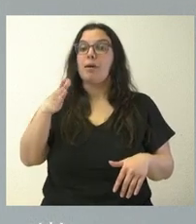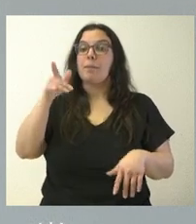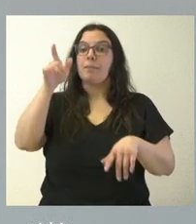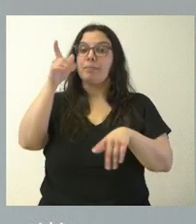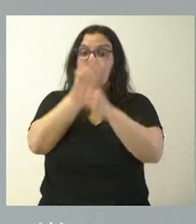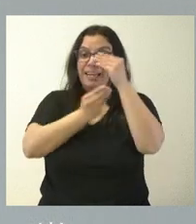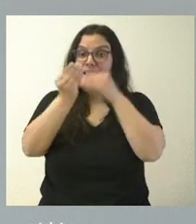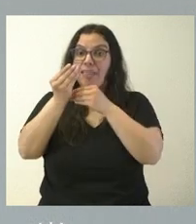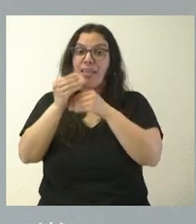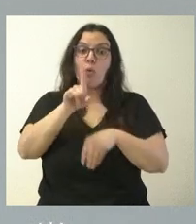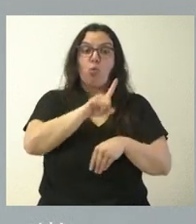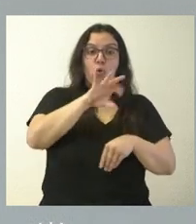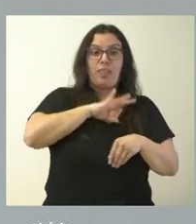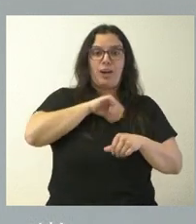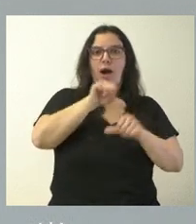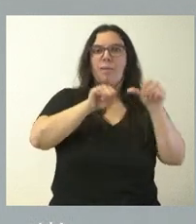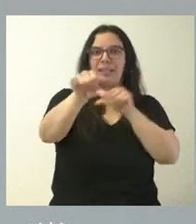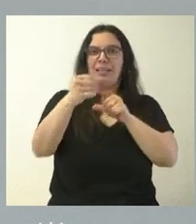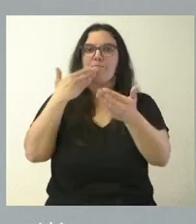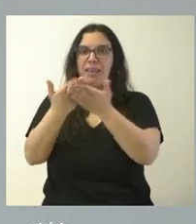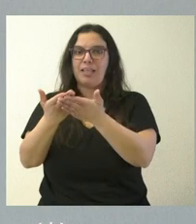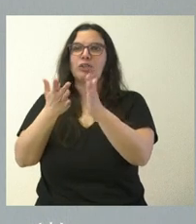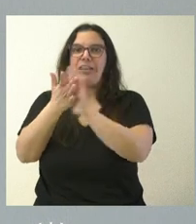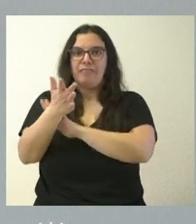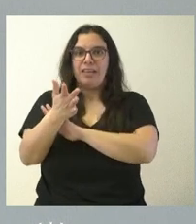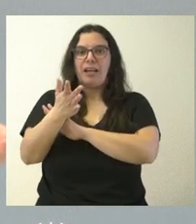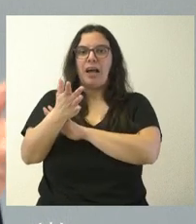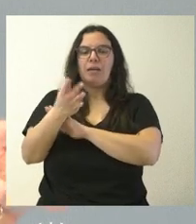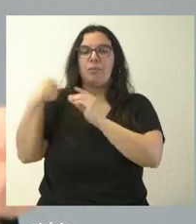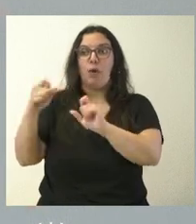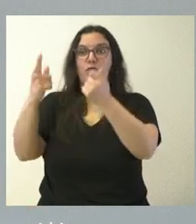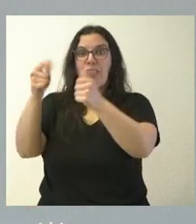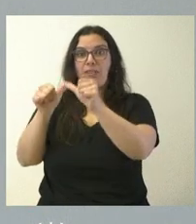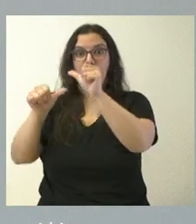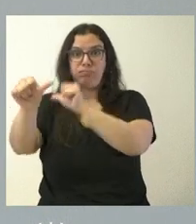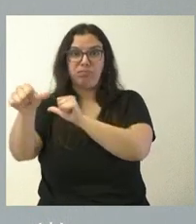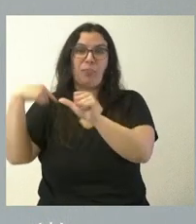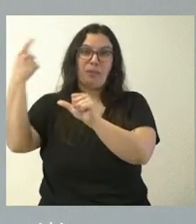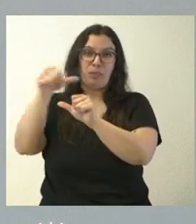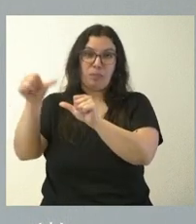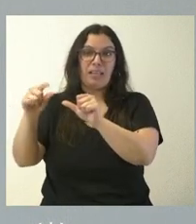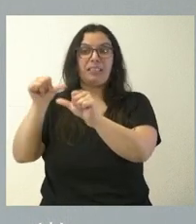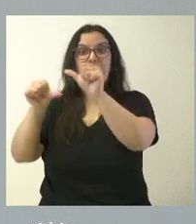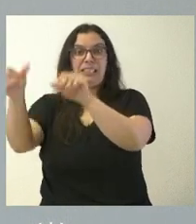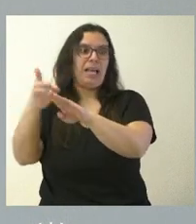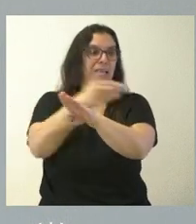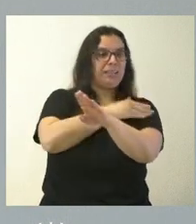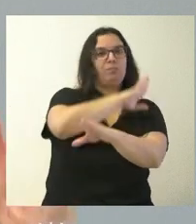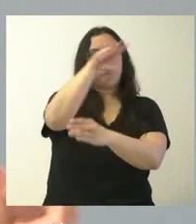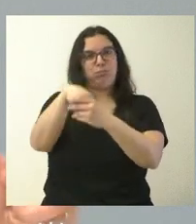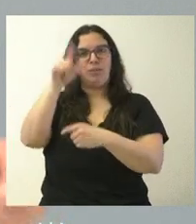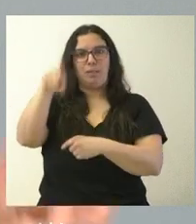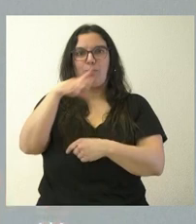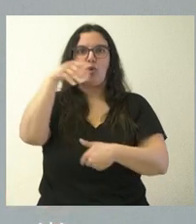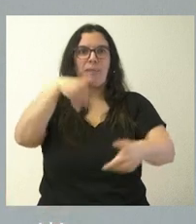nacidas desde el día 1 de enero. Y, por tanto, como la medida se puso algunas semanas con posterioridad, hay muchas familias que lo